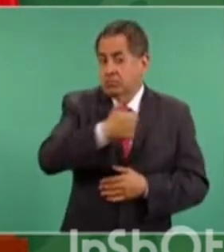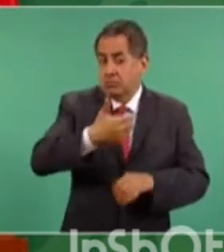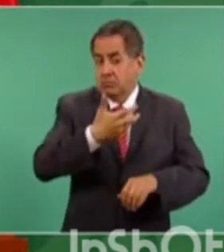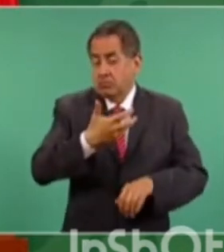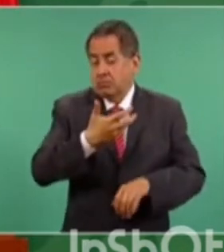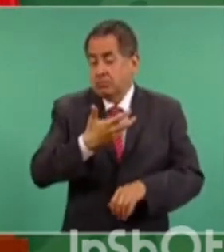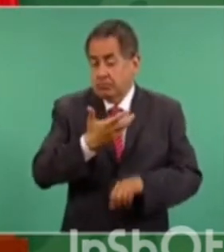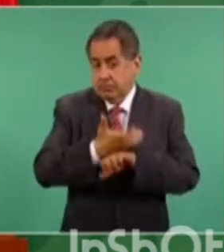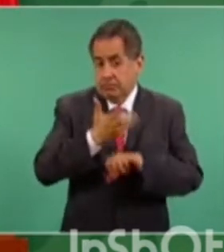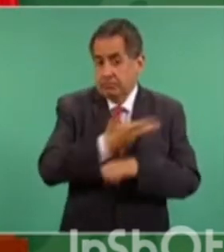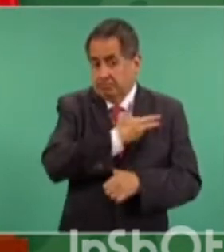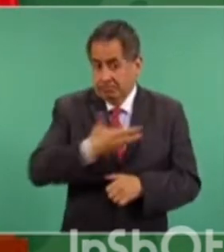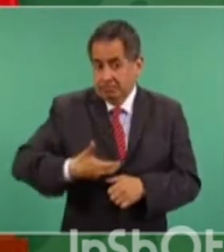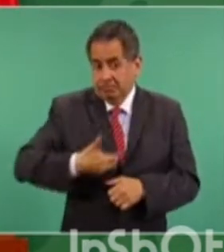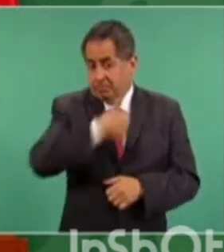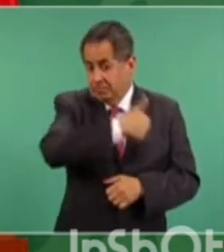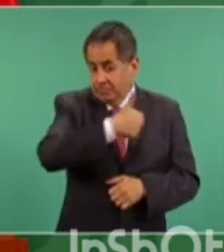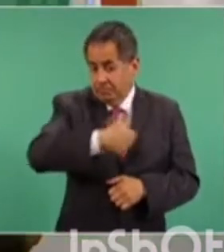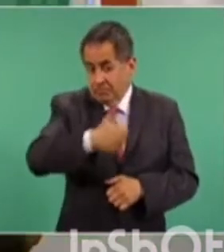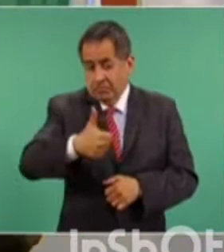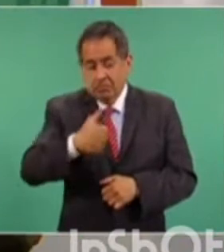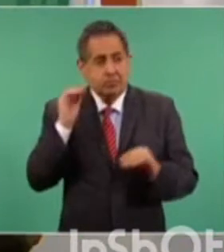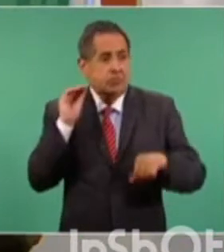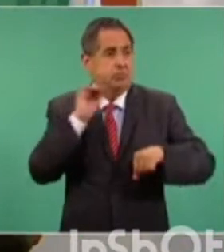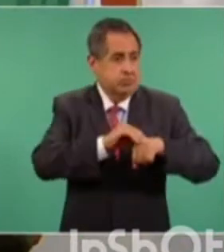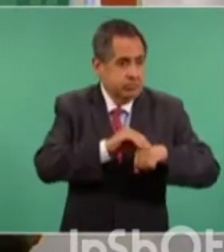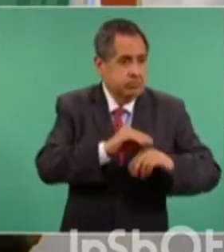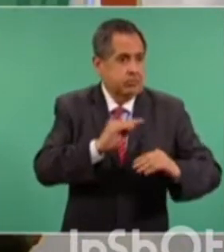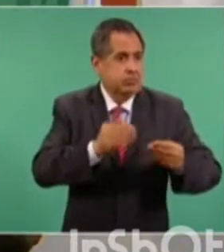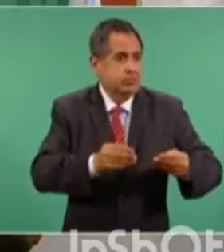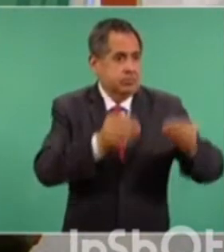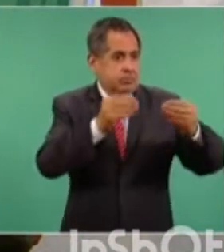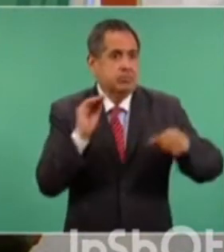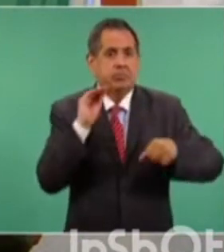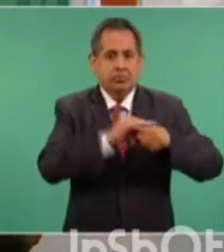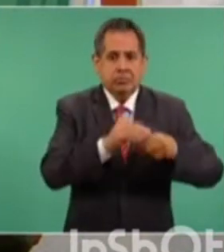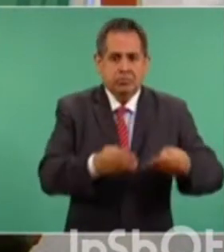Estados Unidos ha hecho su parte de muro.